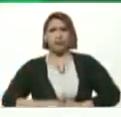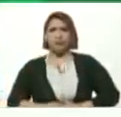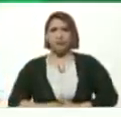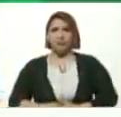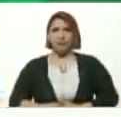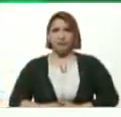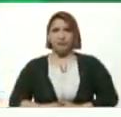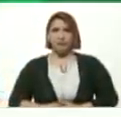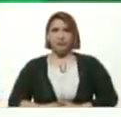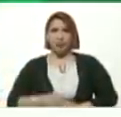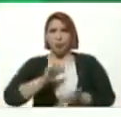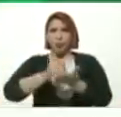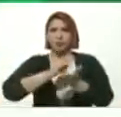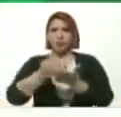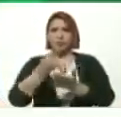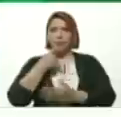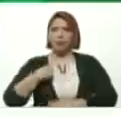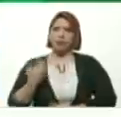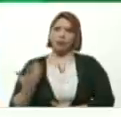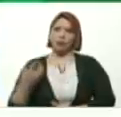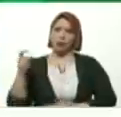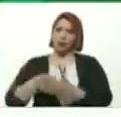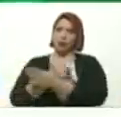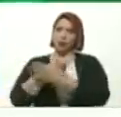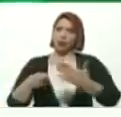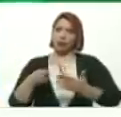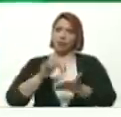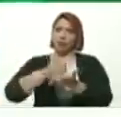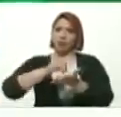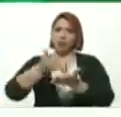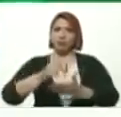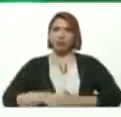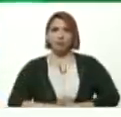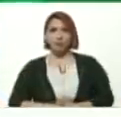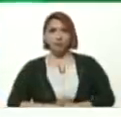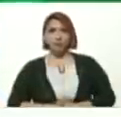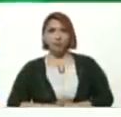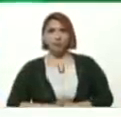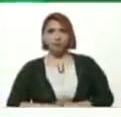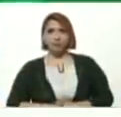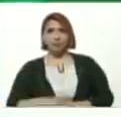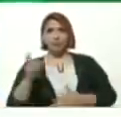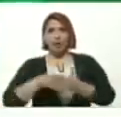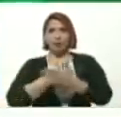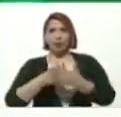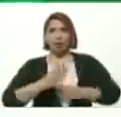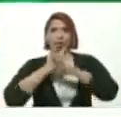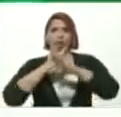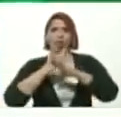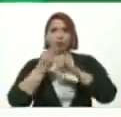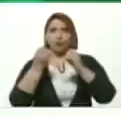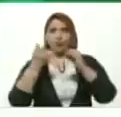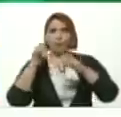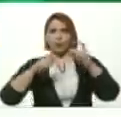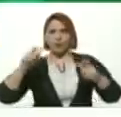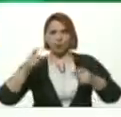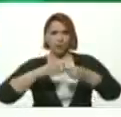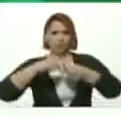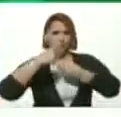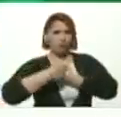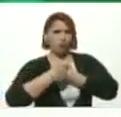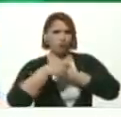Y whatsapp me dijo Anulada la cuenta Me anularon la cuenta Por el número de gente Que se metió